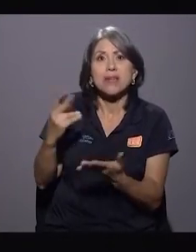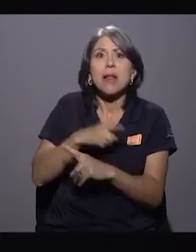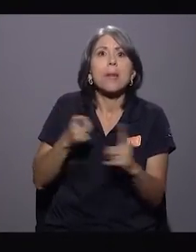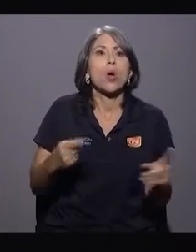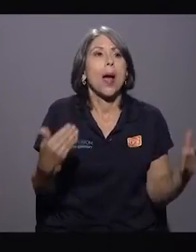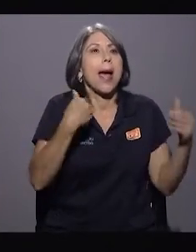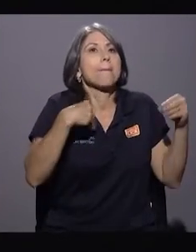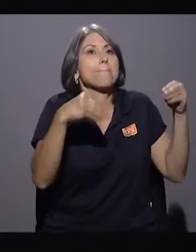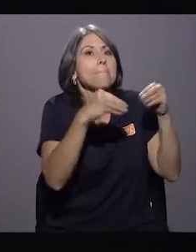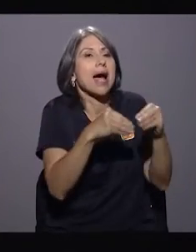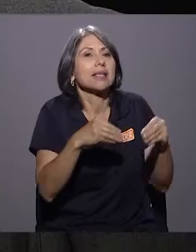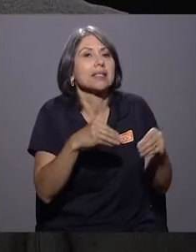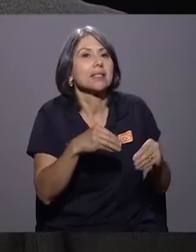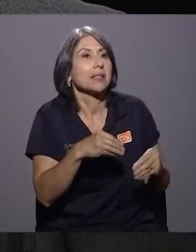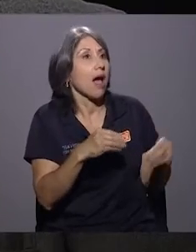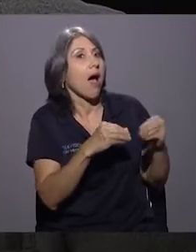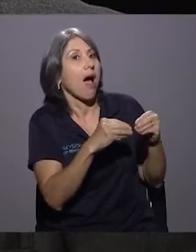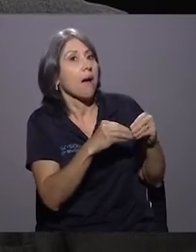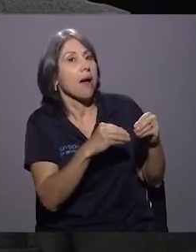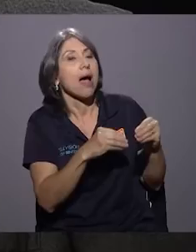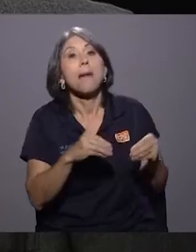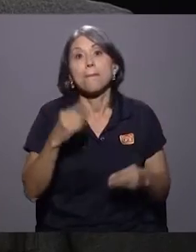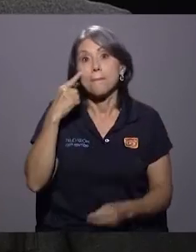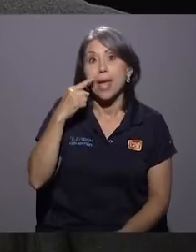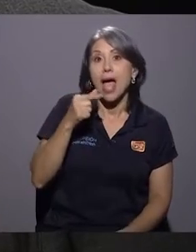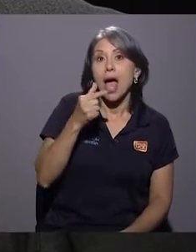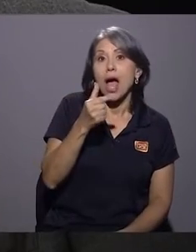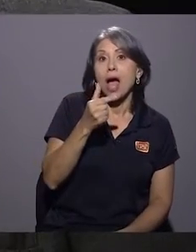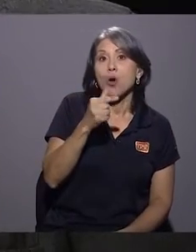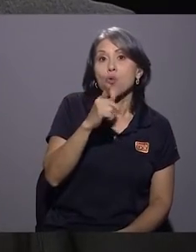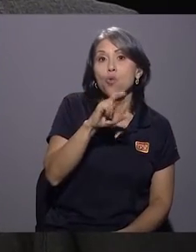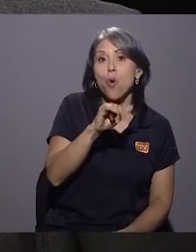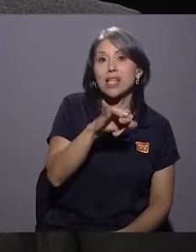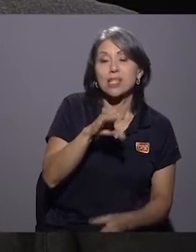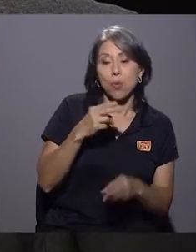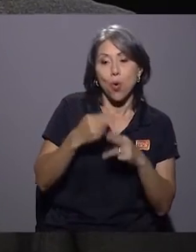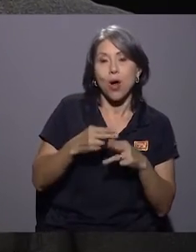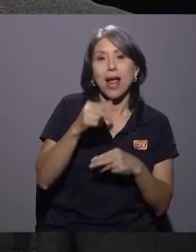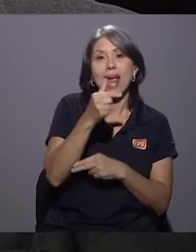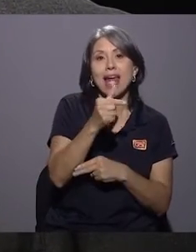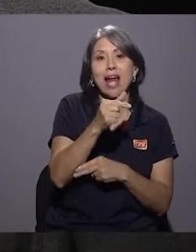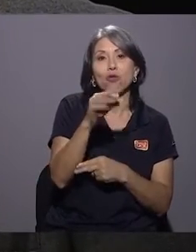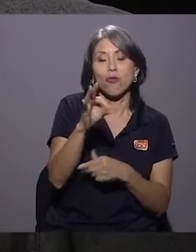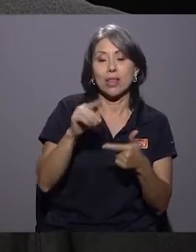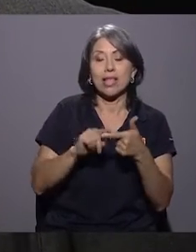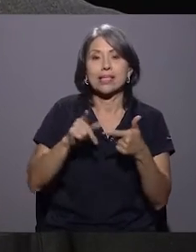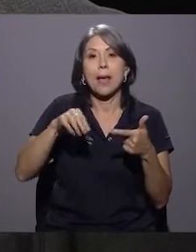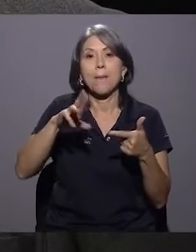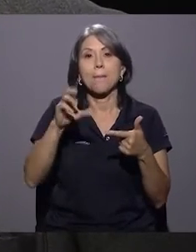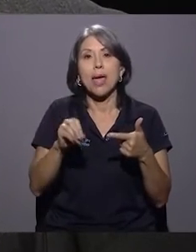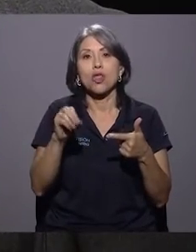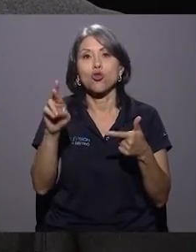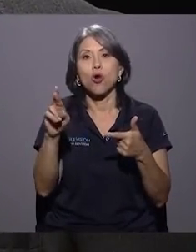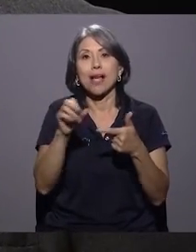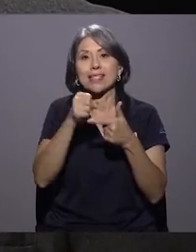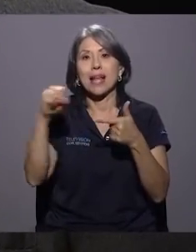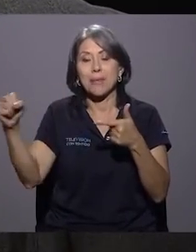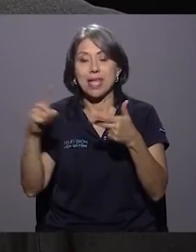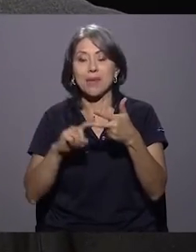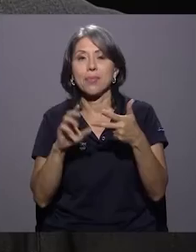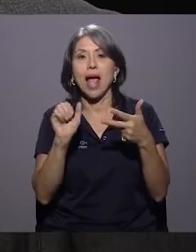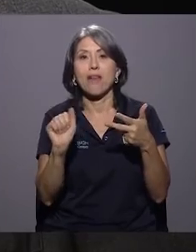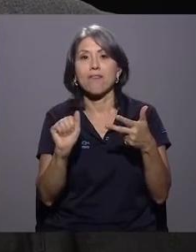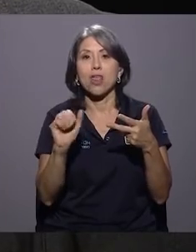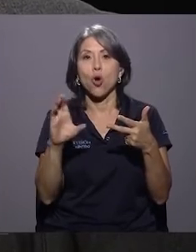muchos más. Gerardo Fuentes en Huásimo, está Pedro Rojas en Zarapiquí, está Alfredo